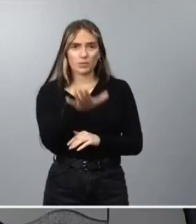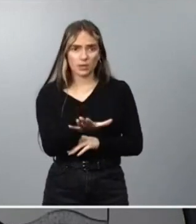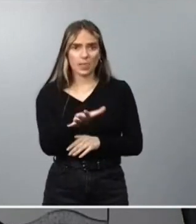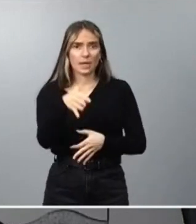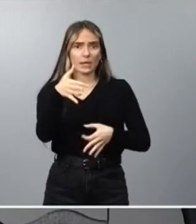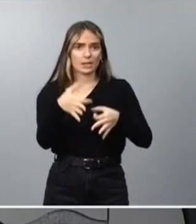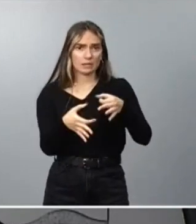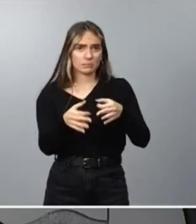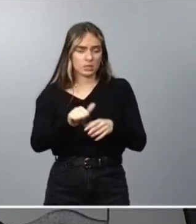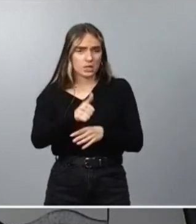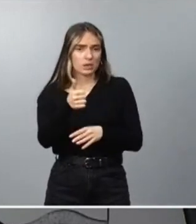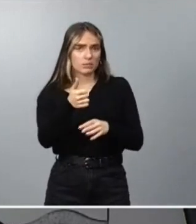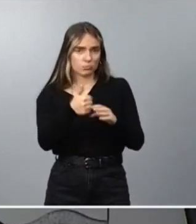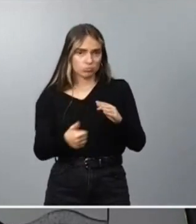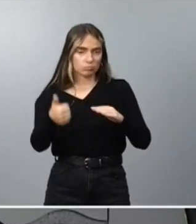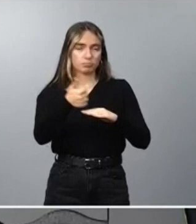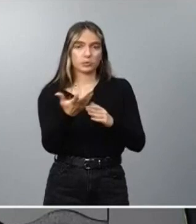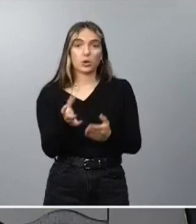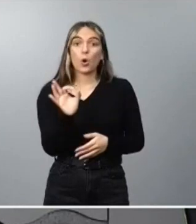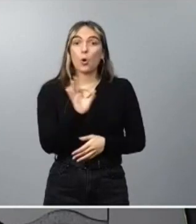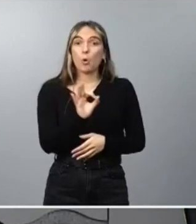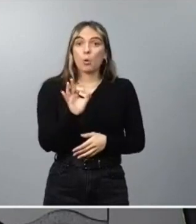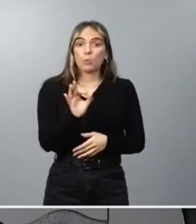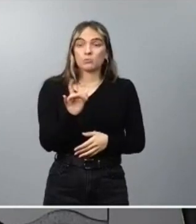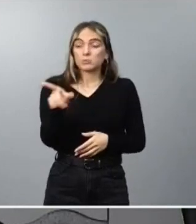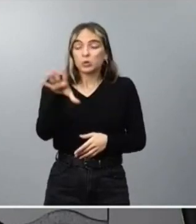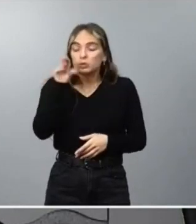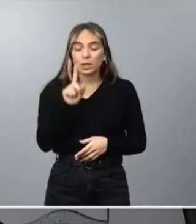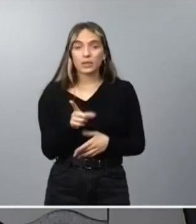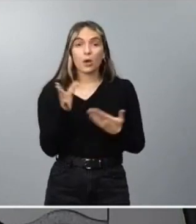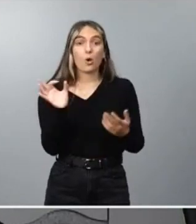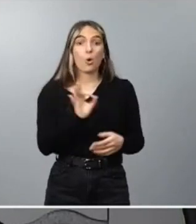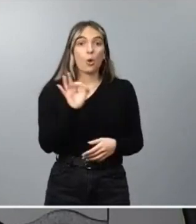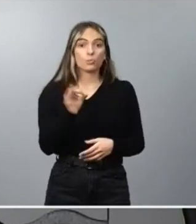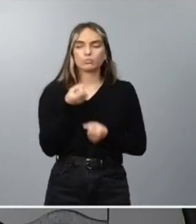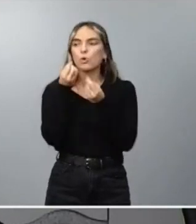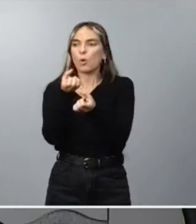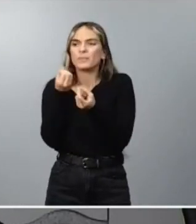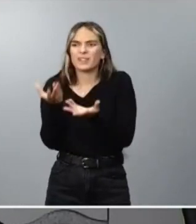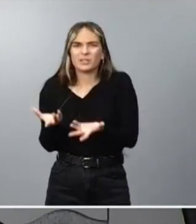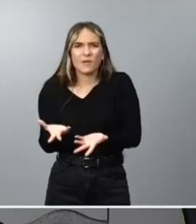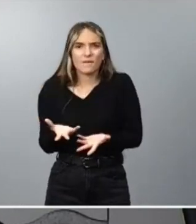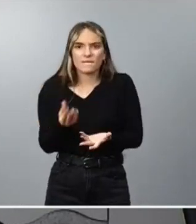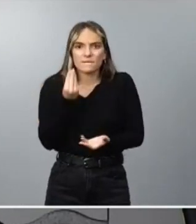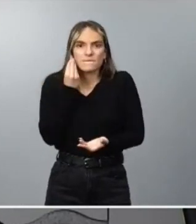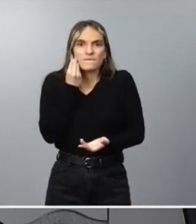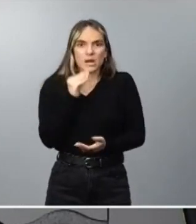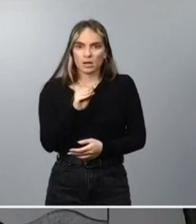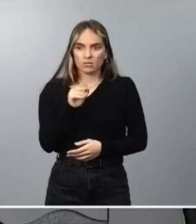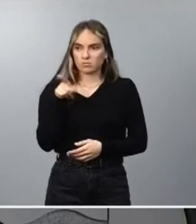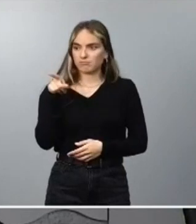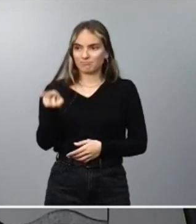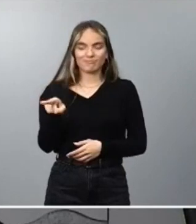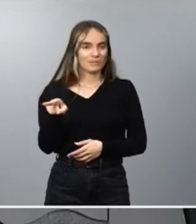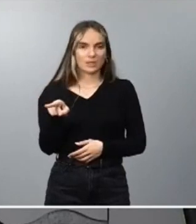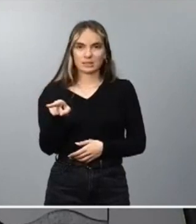Justicia, o bien es un comentario transfríbolo que no está legitimado para poder ejercer las funciones propias de su